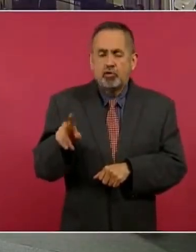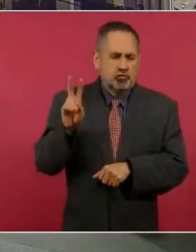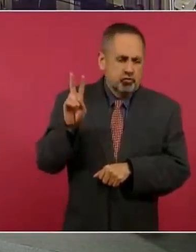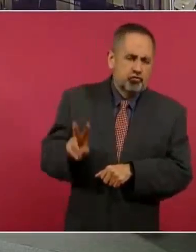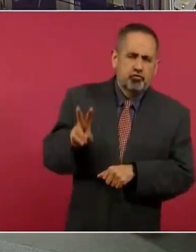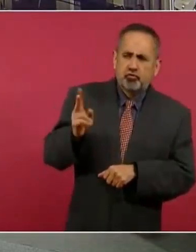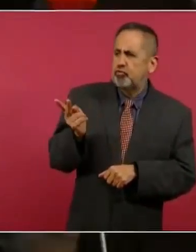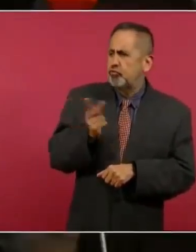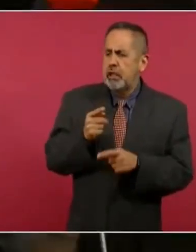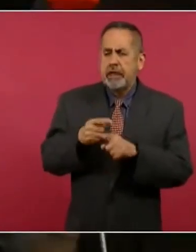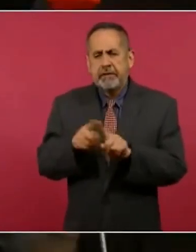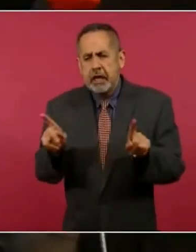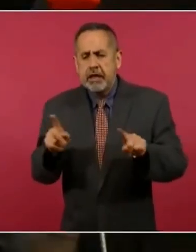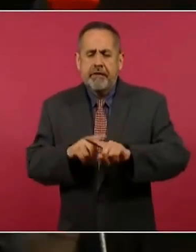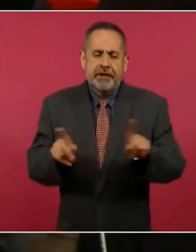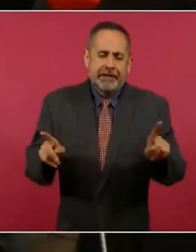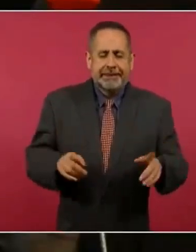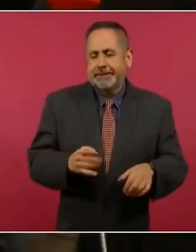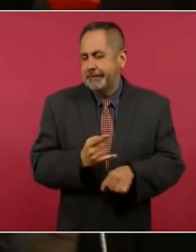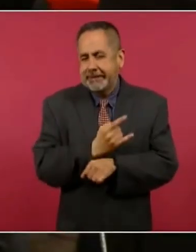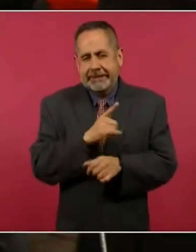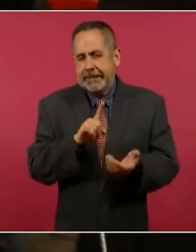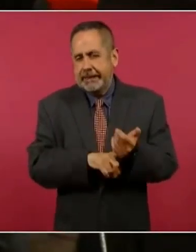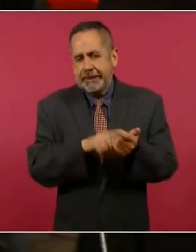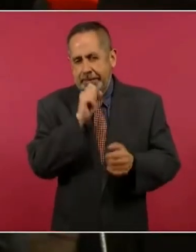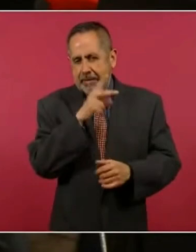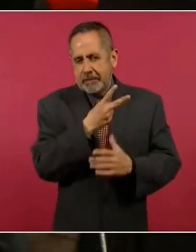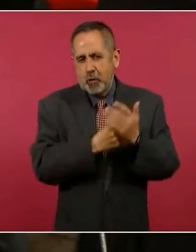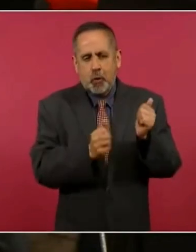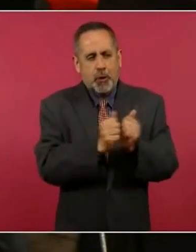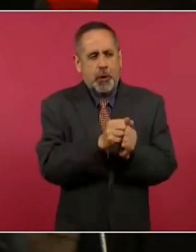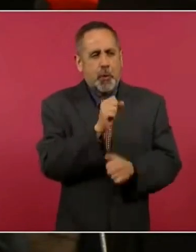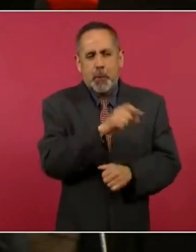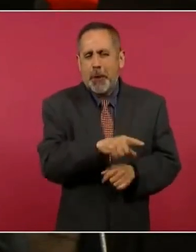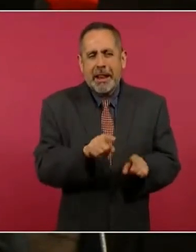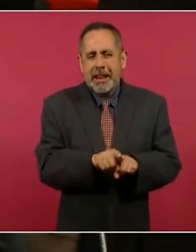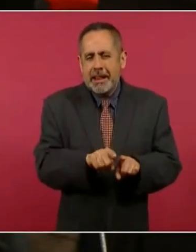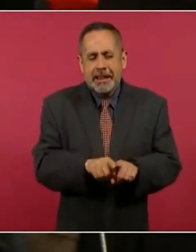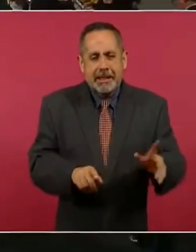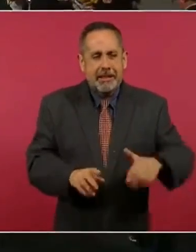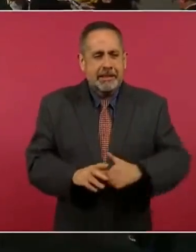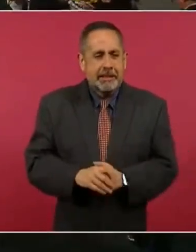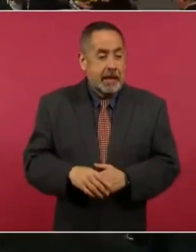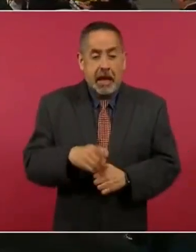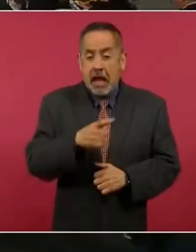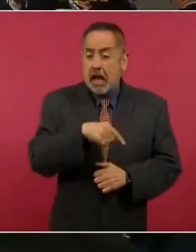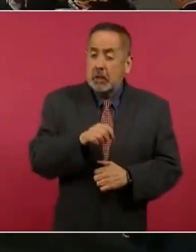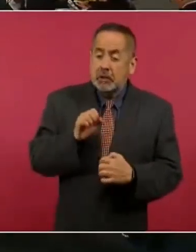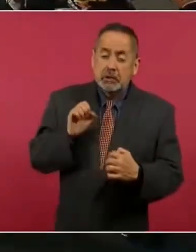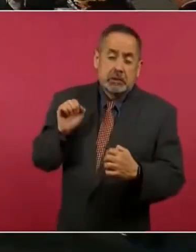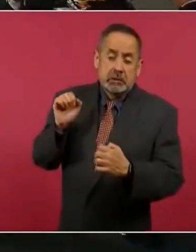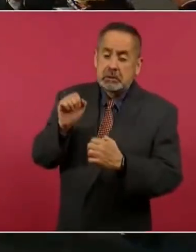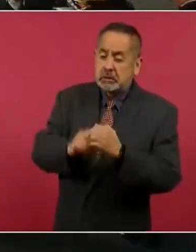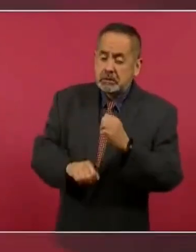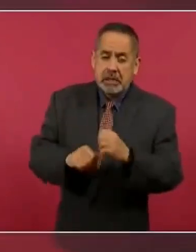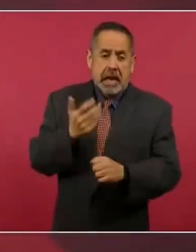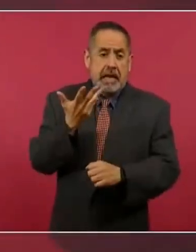engañaron durante décadas